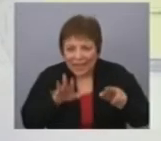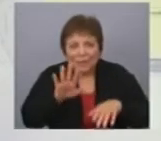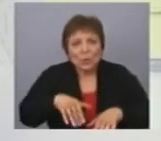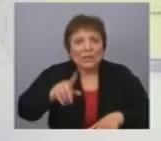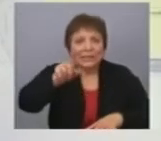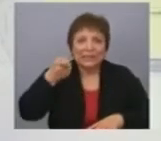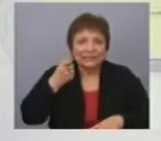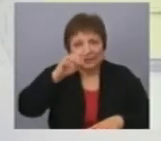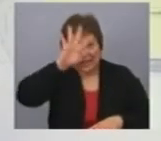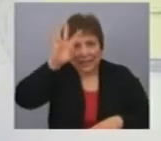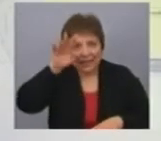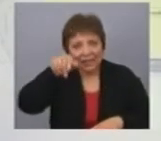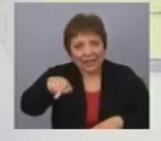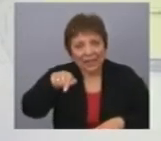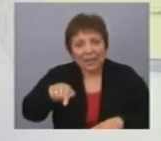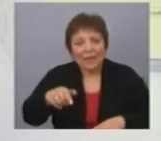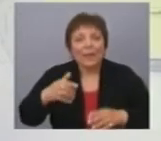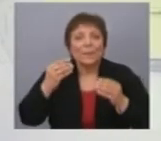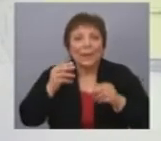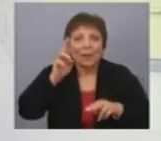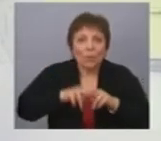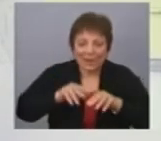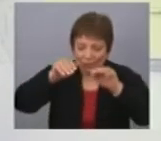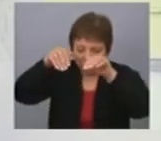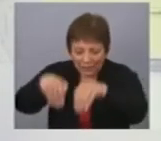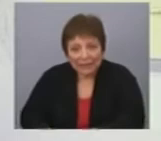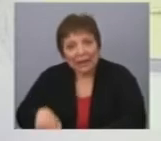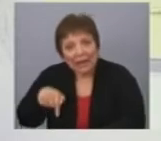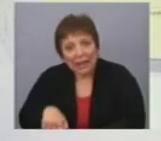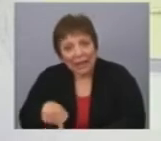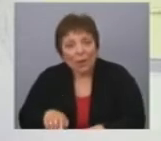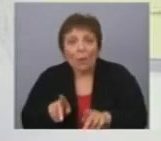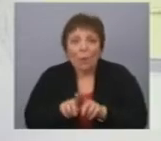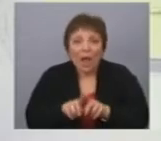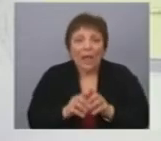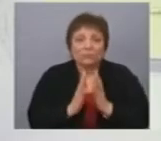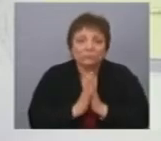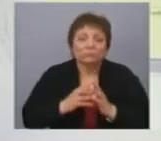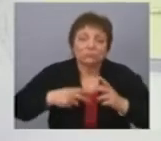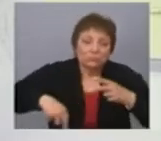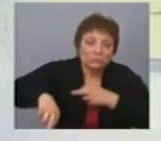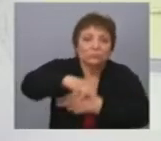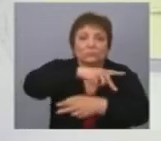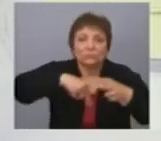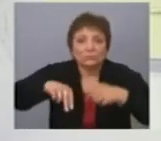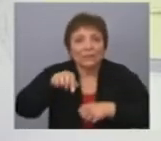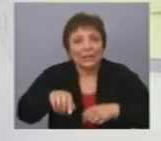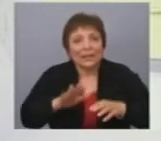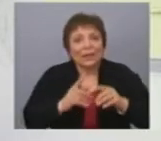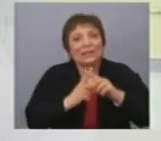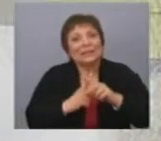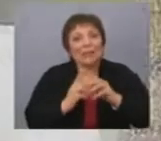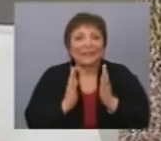indígena, probablemente para enterrar a sus muertos y para hacer ceremonias. Y bueno, a partir de esa investigación elegimos